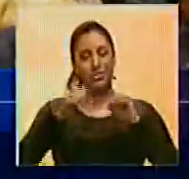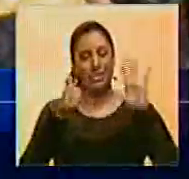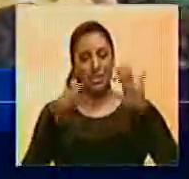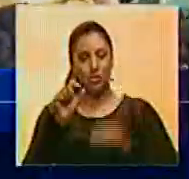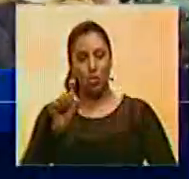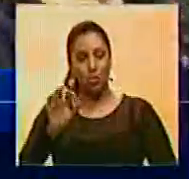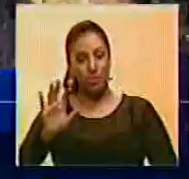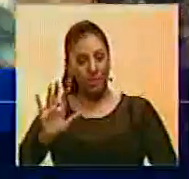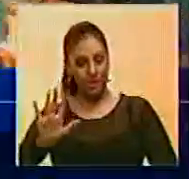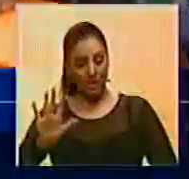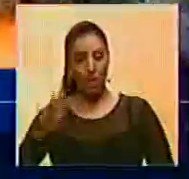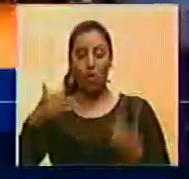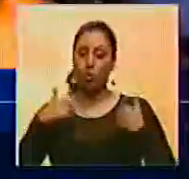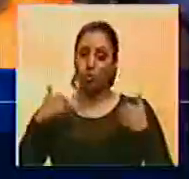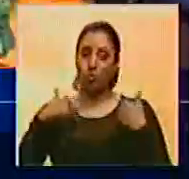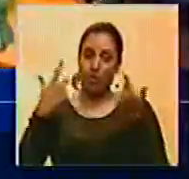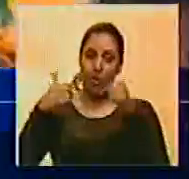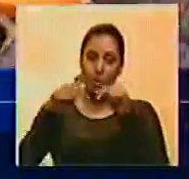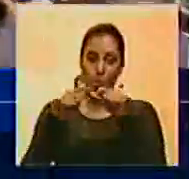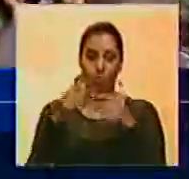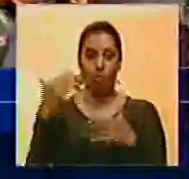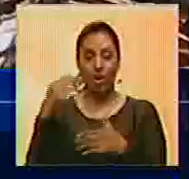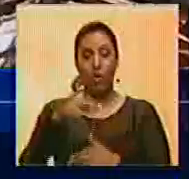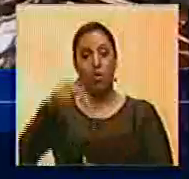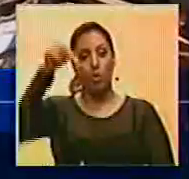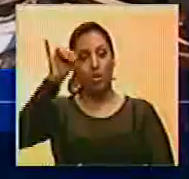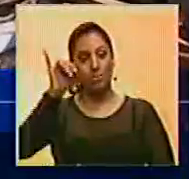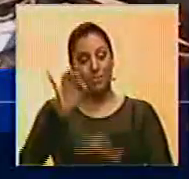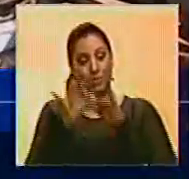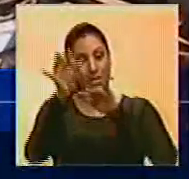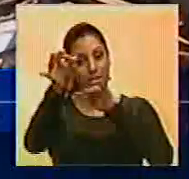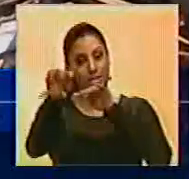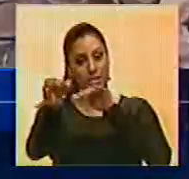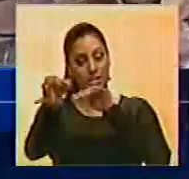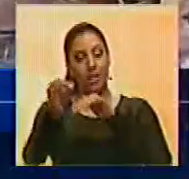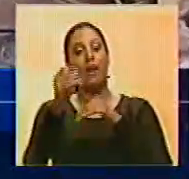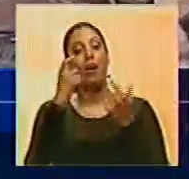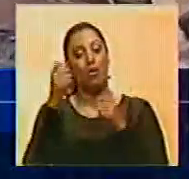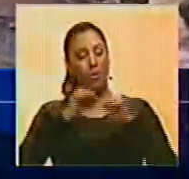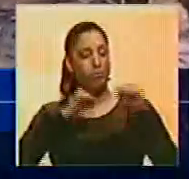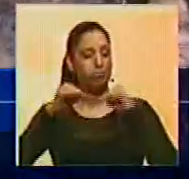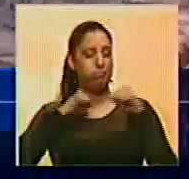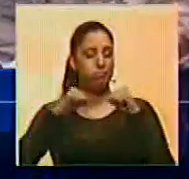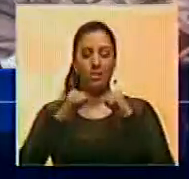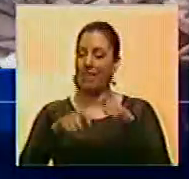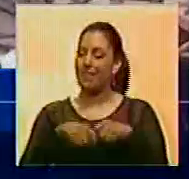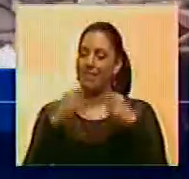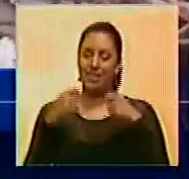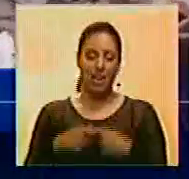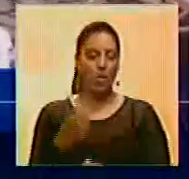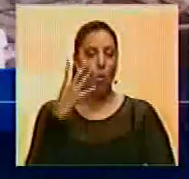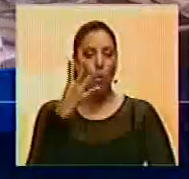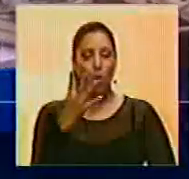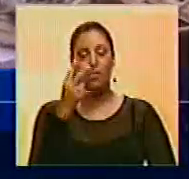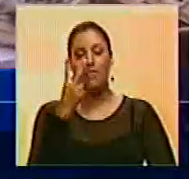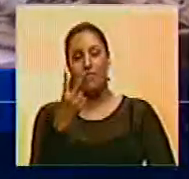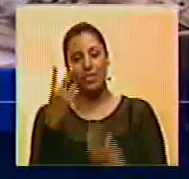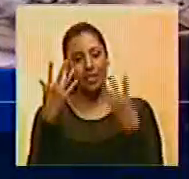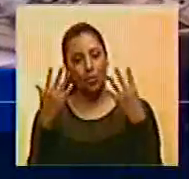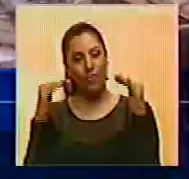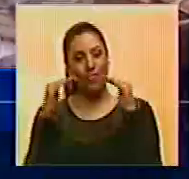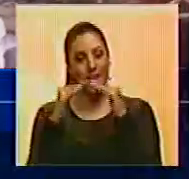,5 que sacudió la provincia de Aseg, al norte de la isla de Sumatra. El sismo provocó daños en 429